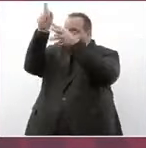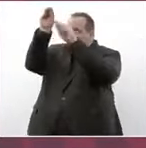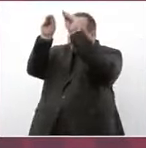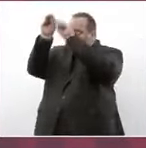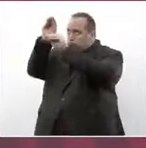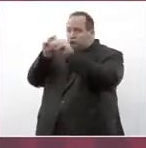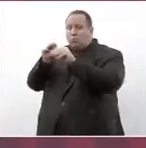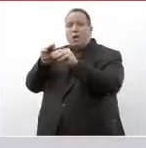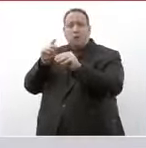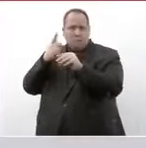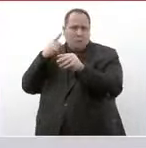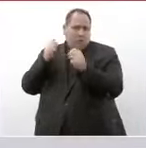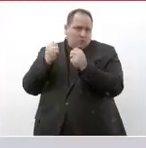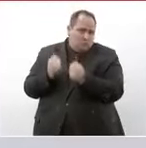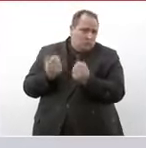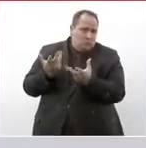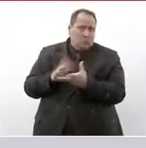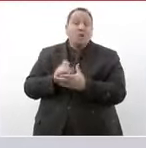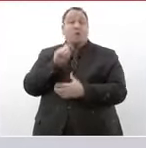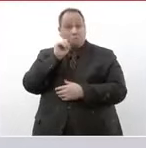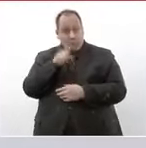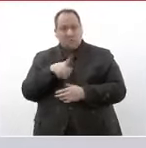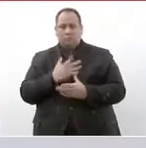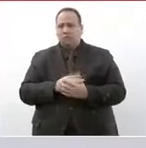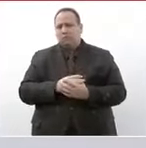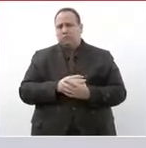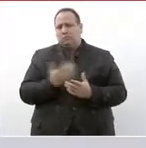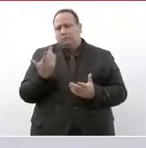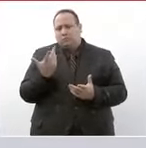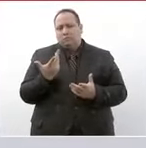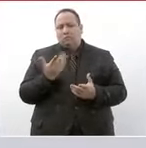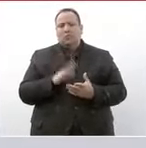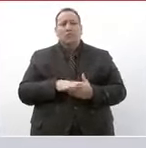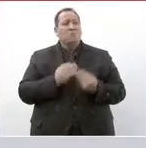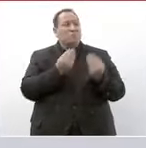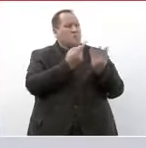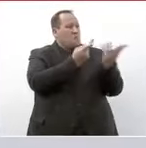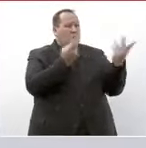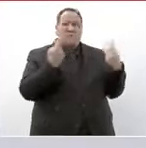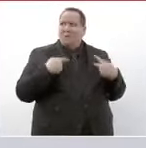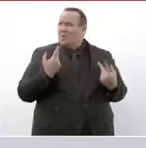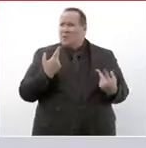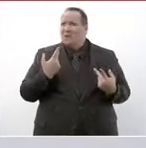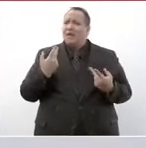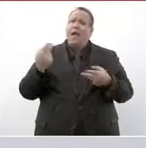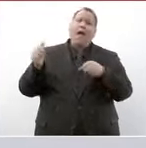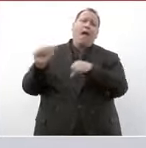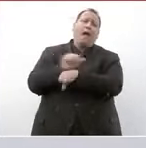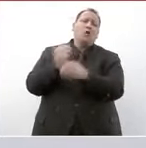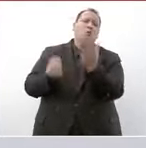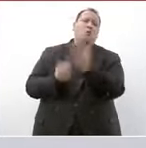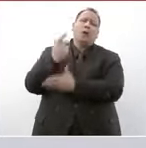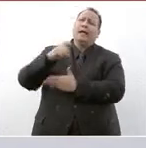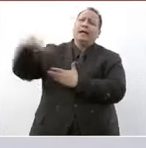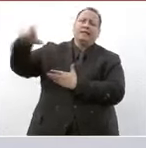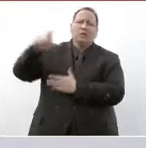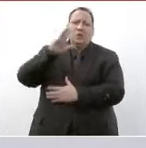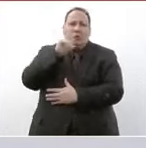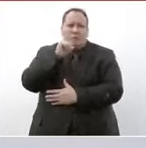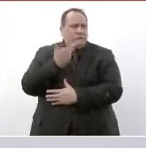también por qué no decir porque mucha gente no puede comprar un carro nuevo